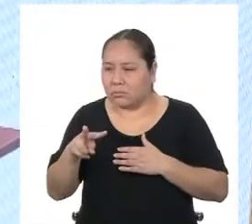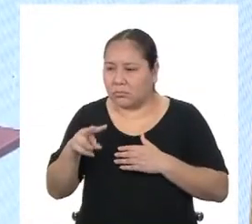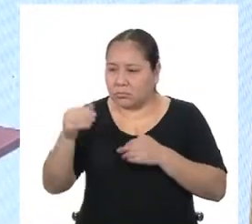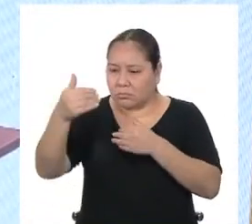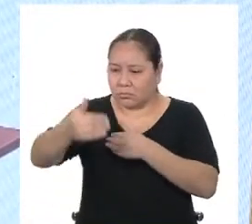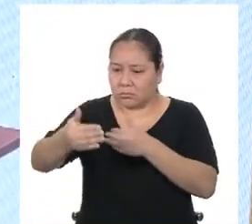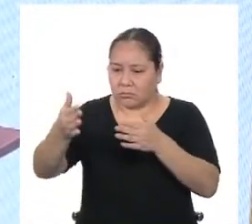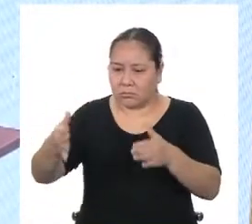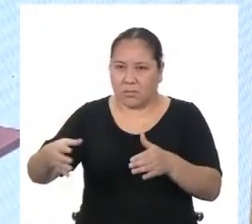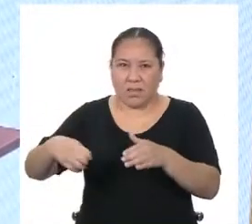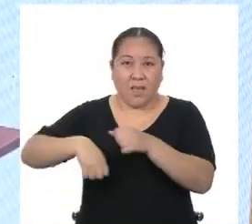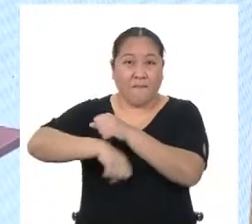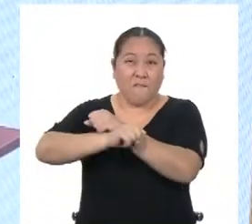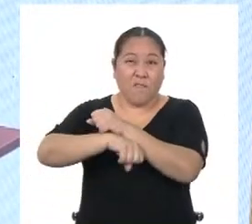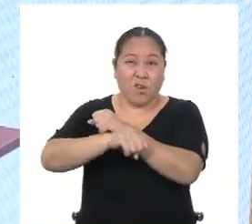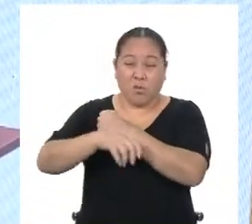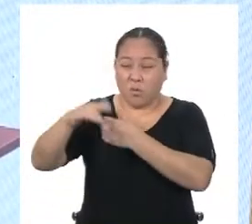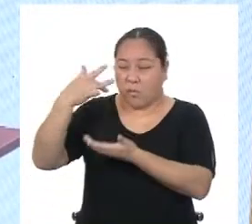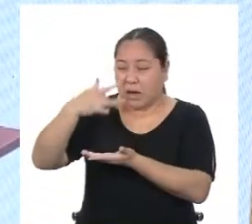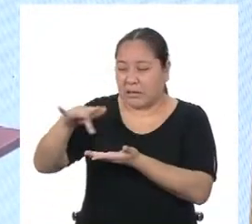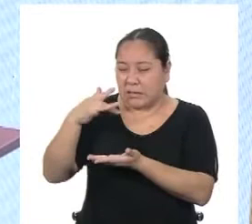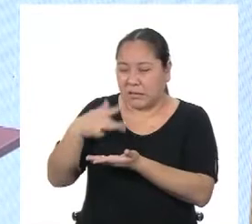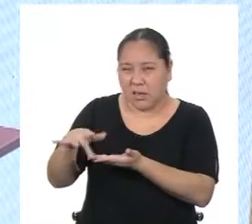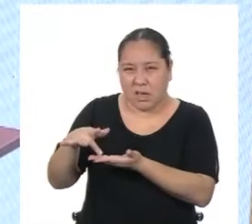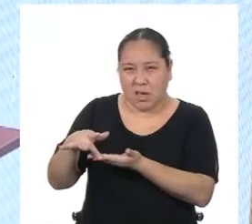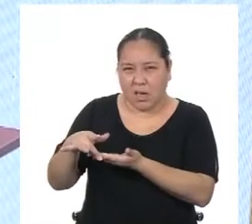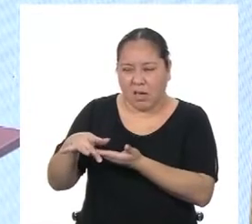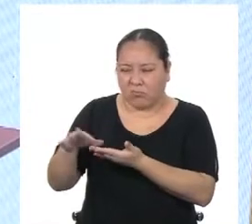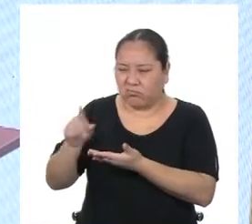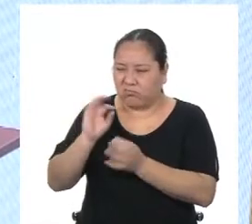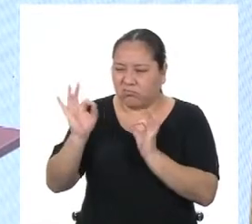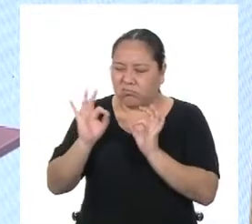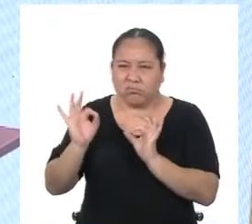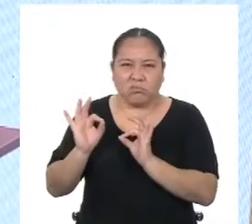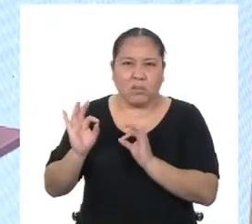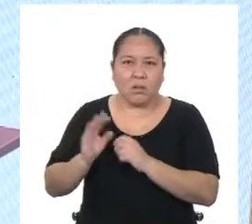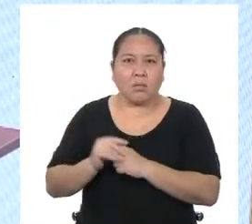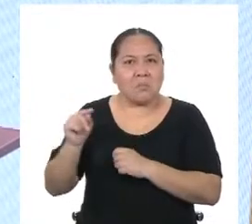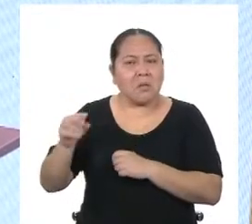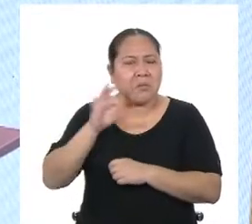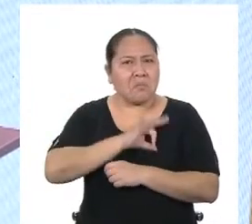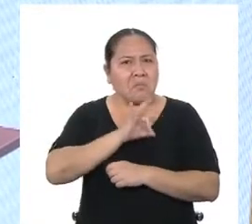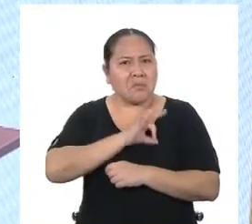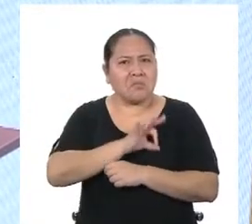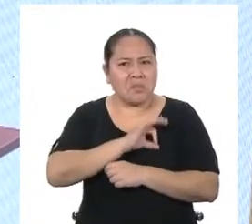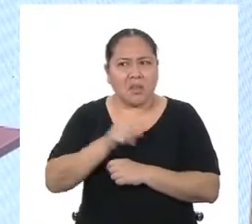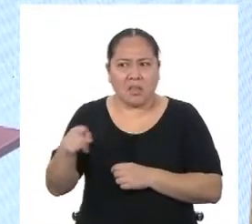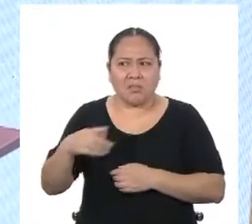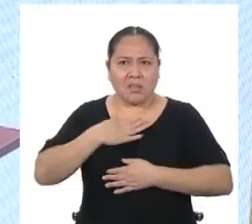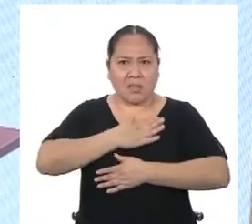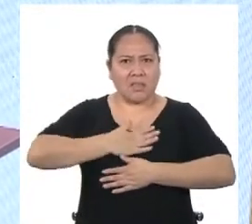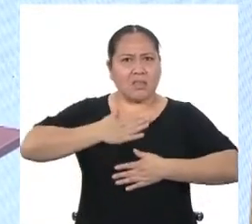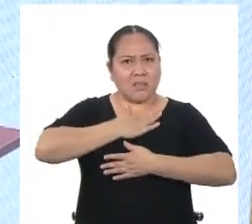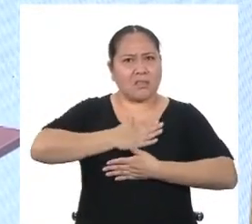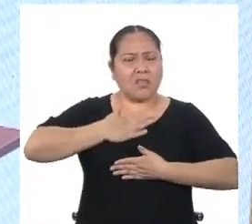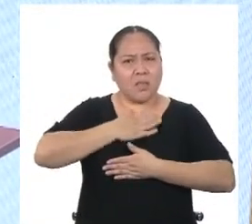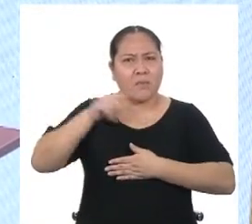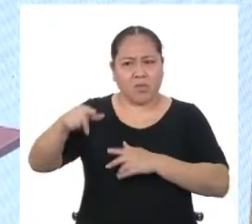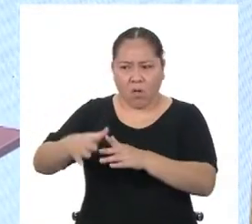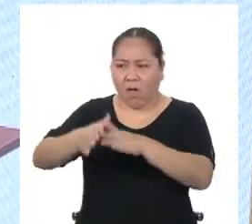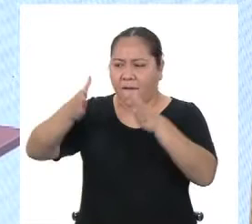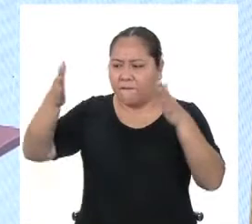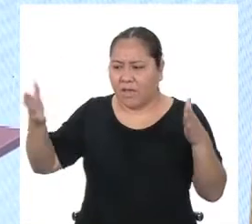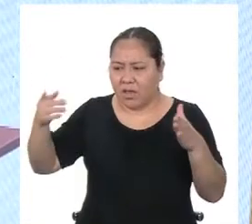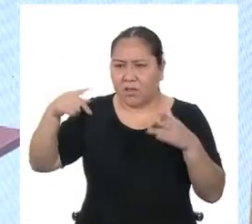municipal, toda vacía y descuidada. Cuando podría estar siendo aprovechada como un espacio de entretenimiento abierto para las vecinas y los vecinos del